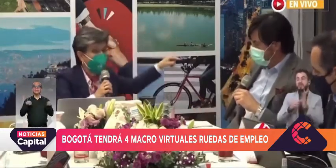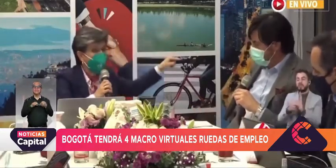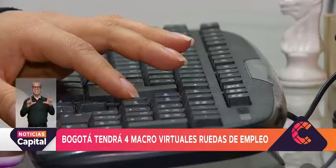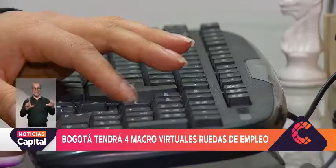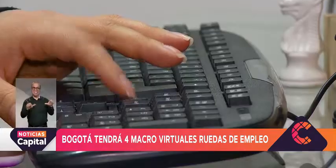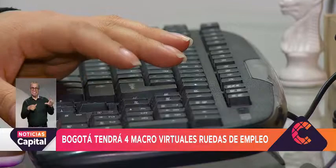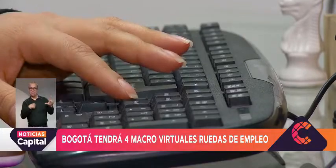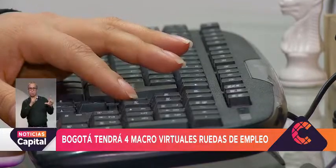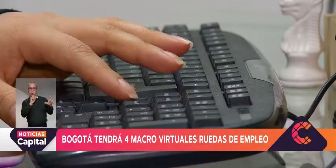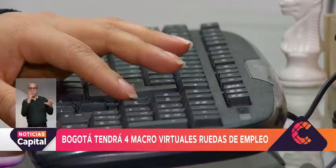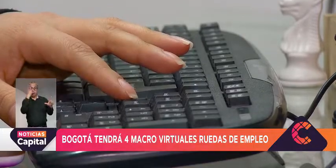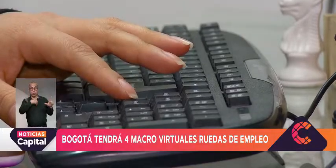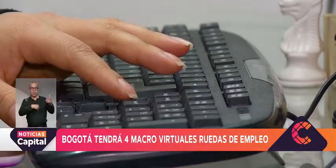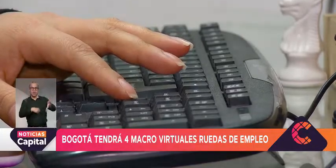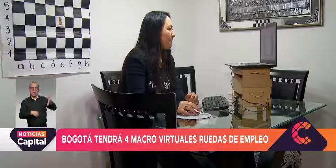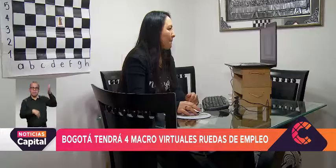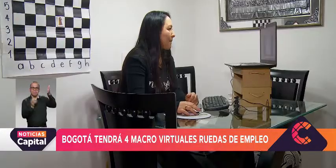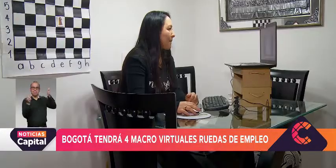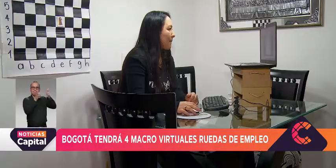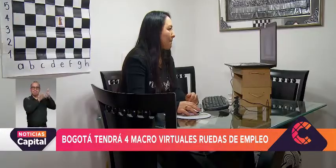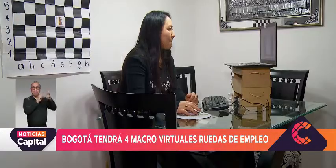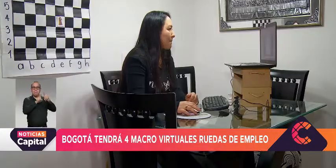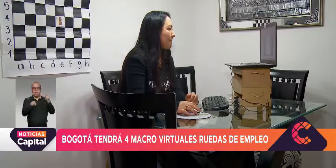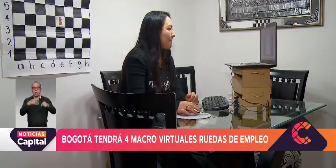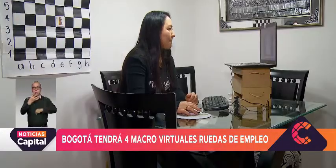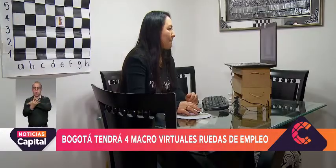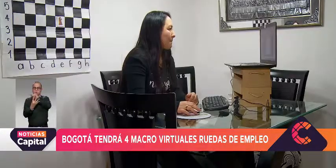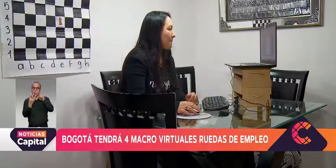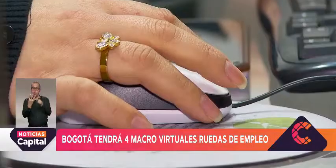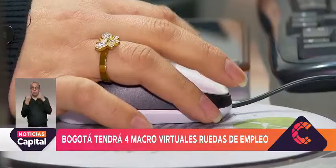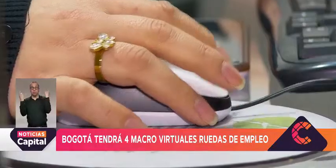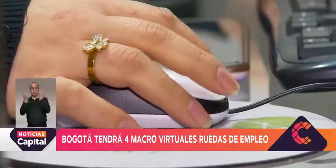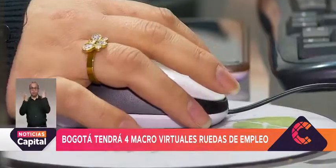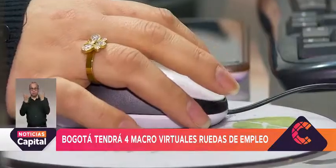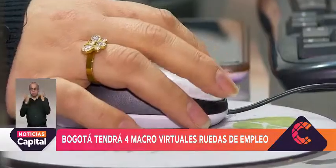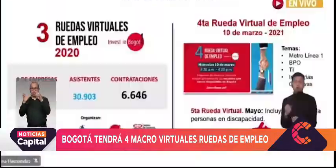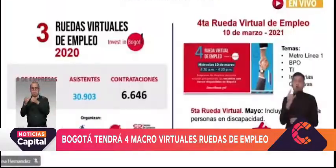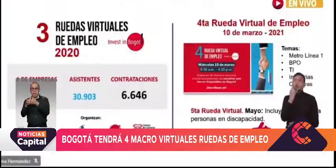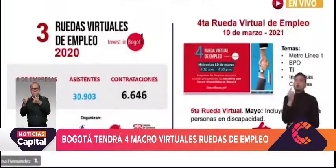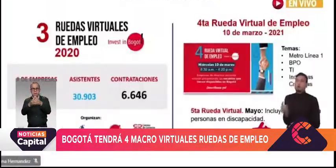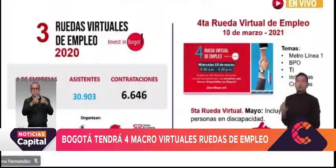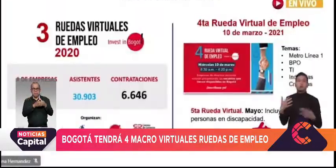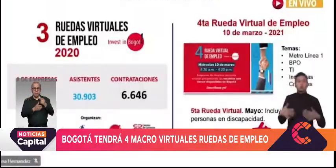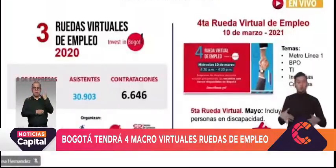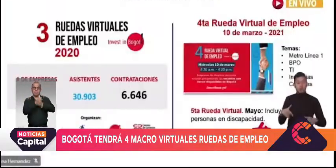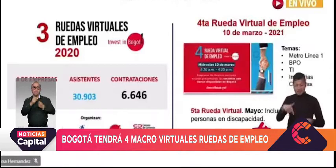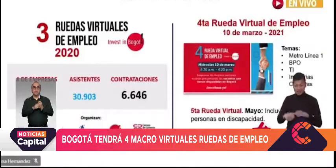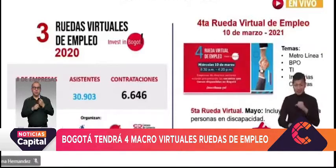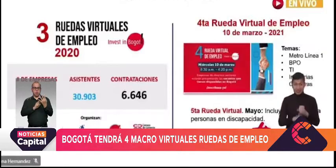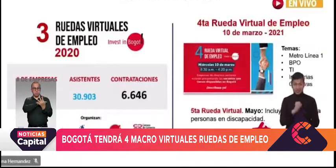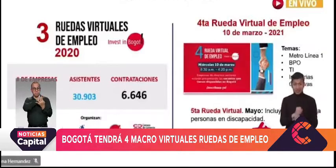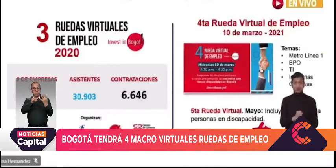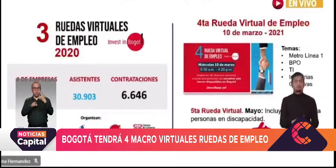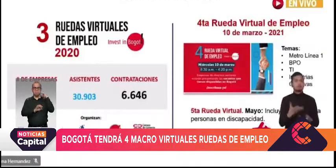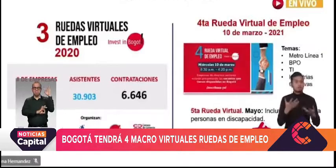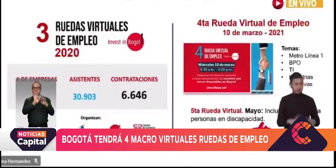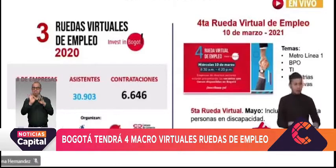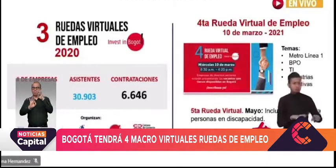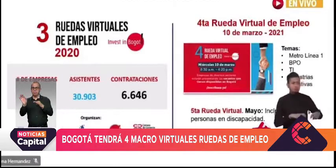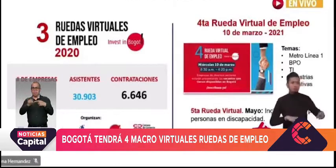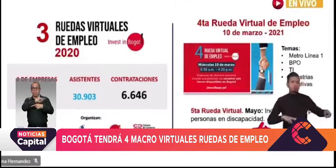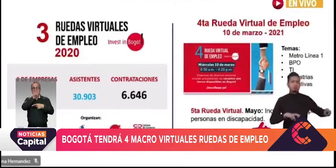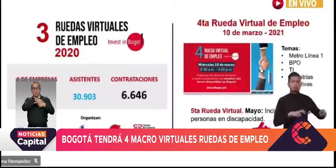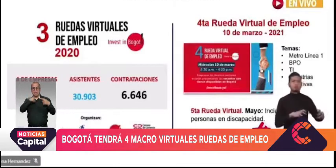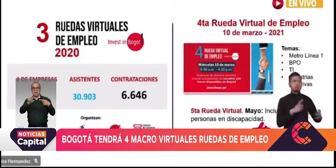colgado en la pared. Por esta razón se realizarán cuatro mega ruedas de empleo en la ciudad. Para este año tenemos cuatro ruedas preparadas, la primera la semana